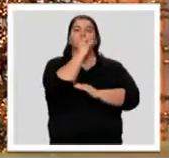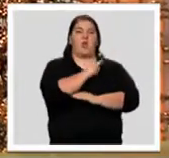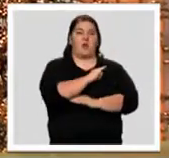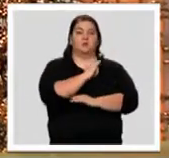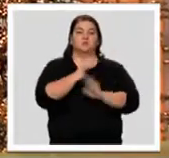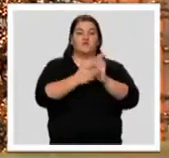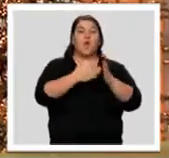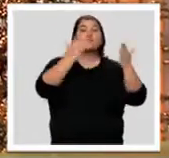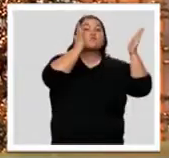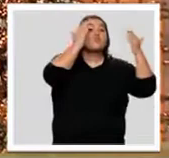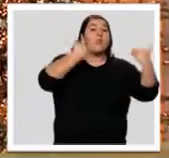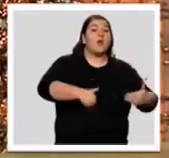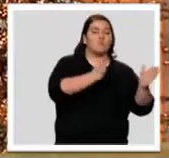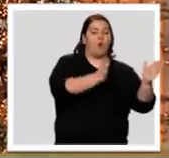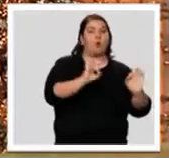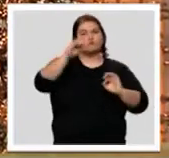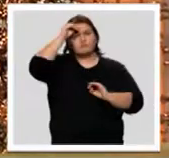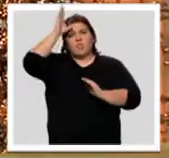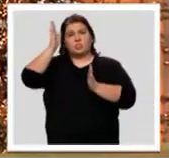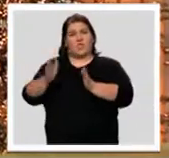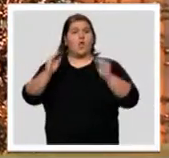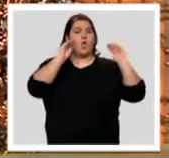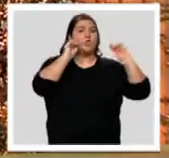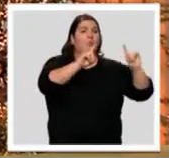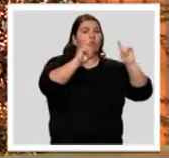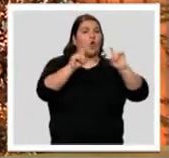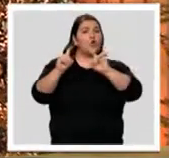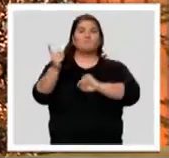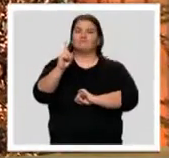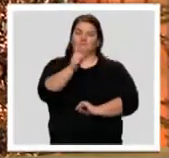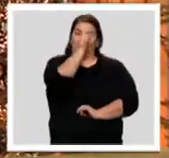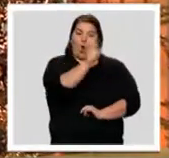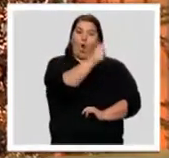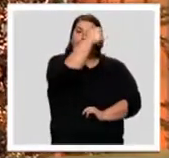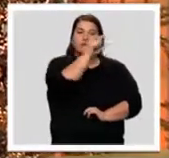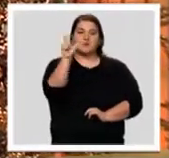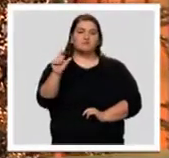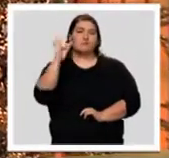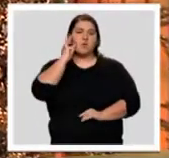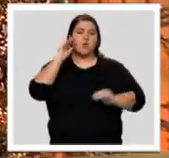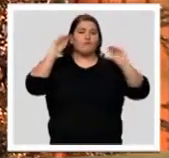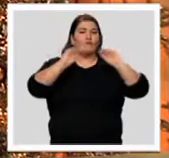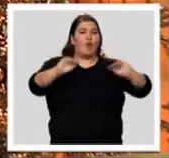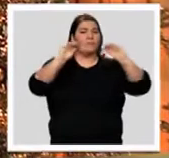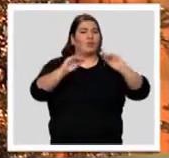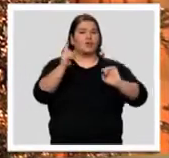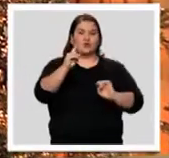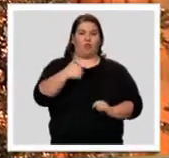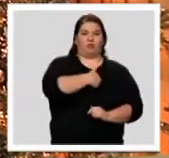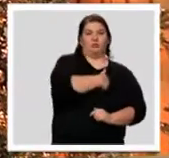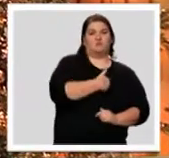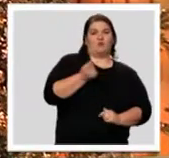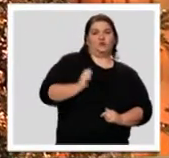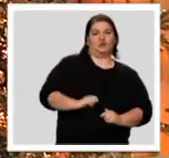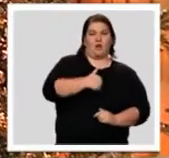que no es un cuerpo o una mente lo que educamos en vida, sino un hombre o una mujer, y no podemos hacer dos partes de él, una